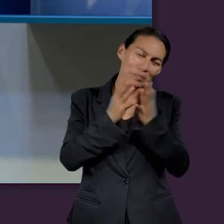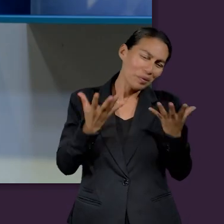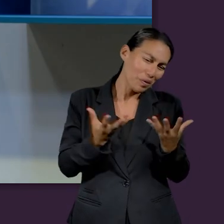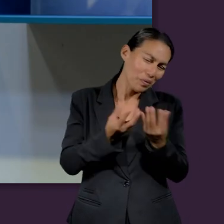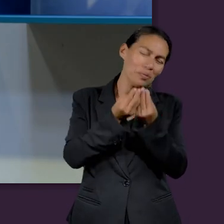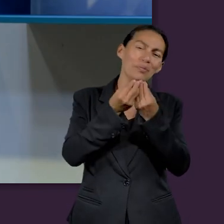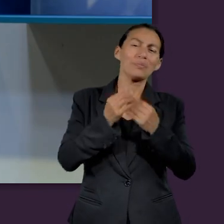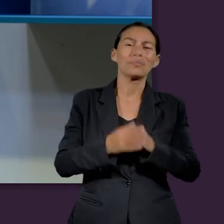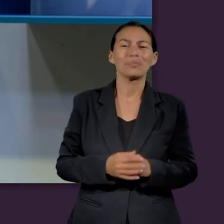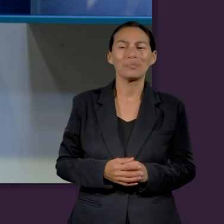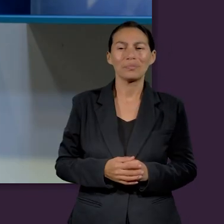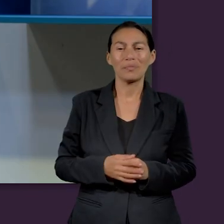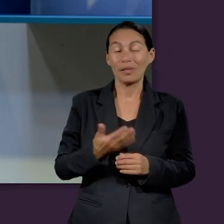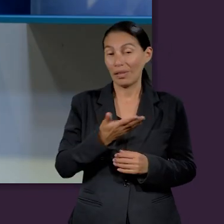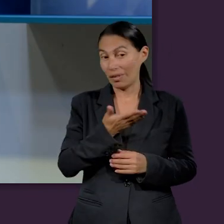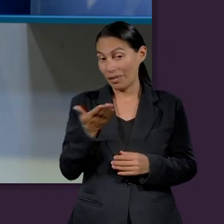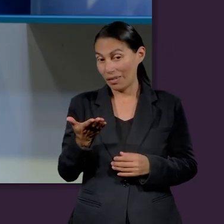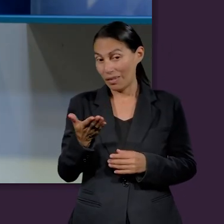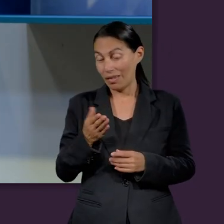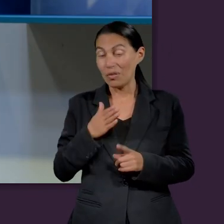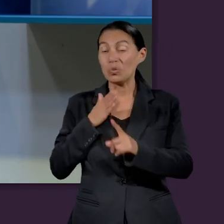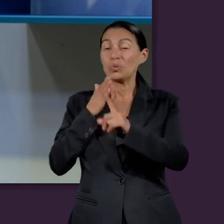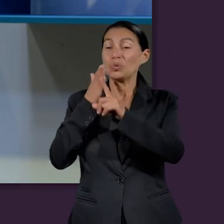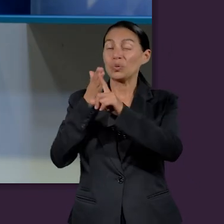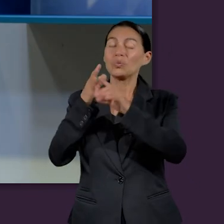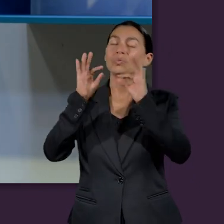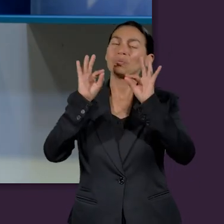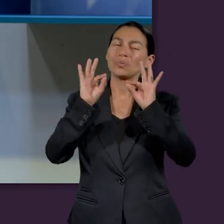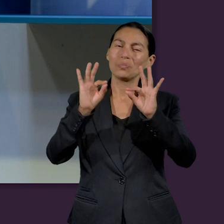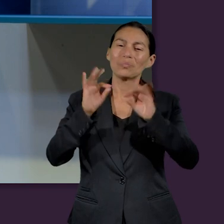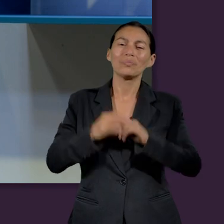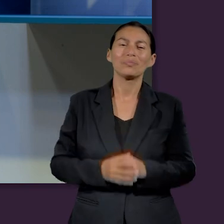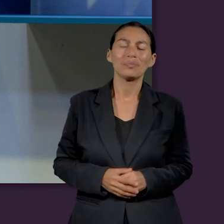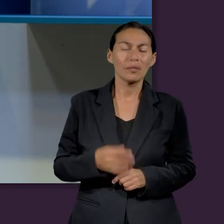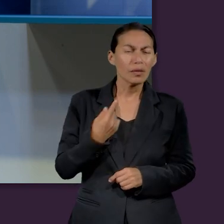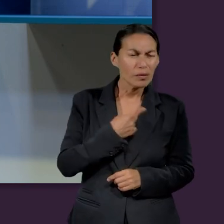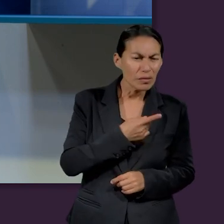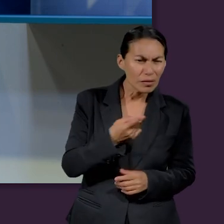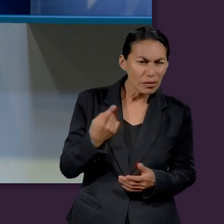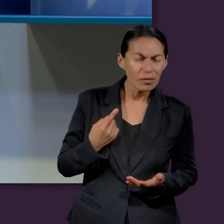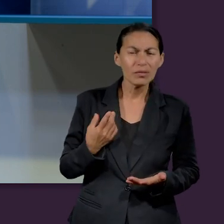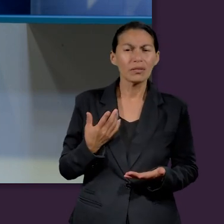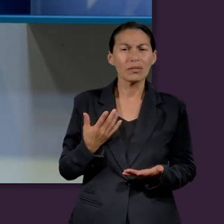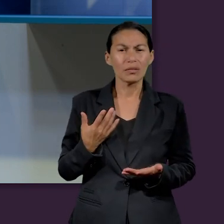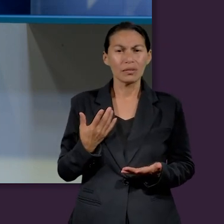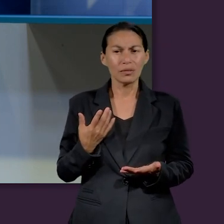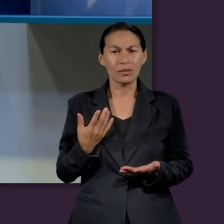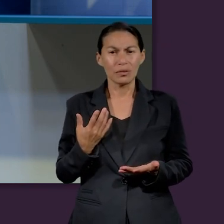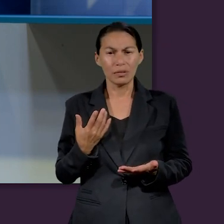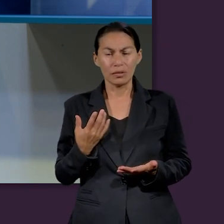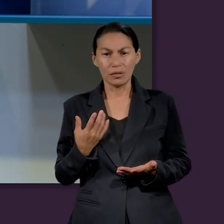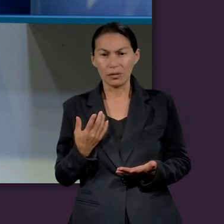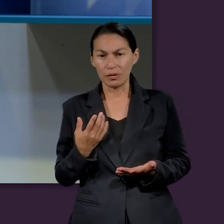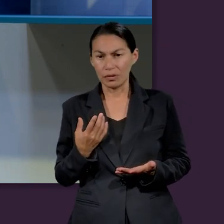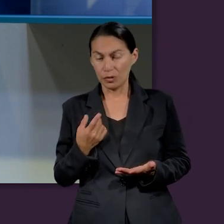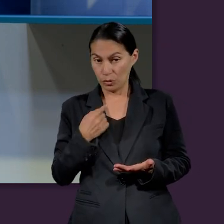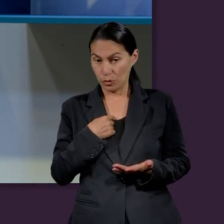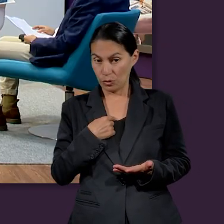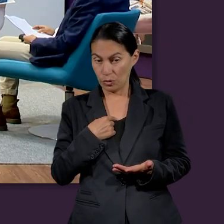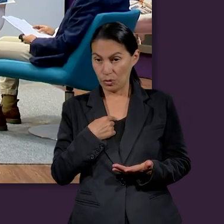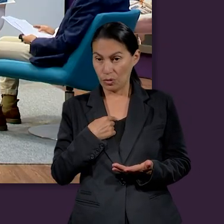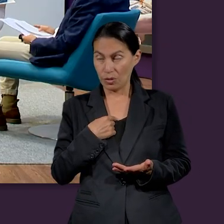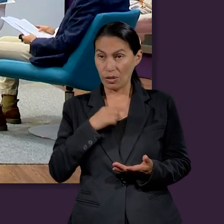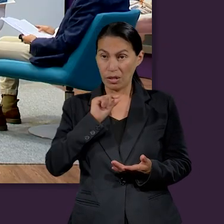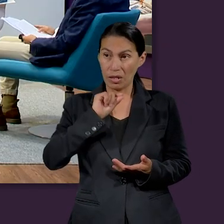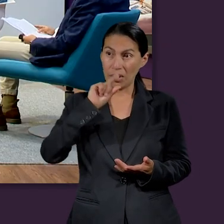participar de esta lección que nos presenta grandes desafíos. Cómo nosotros,